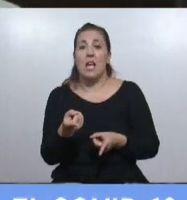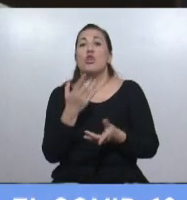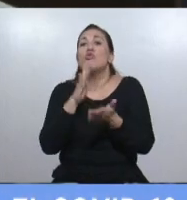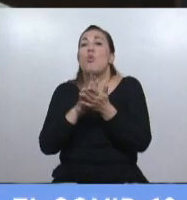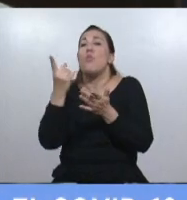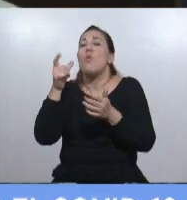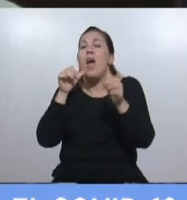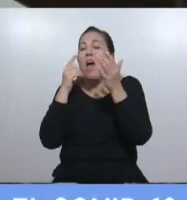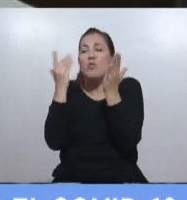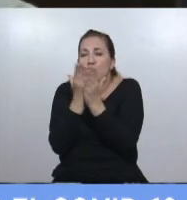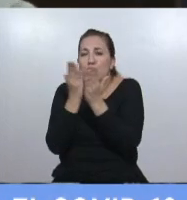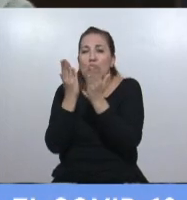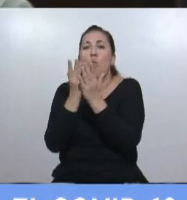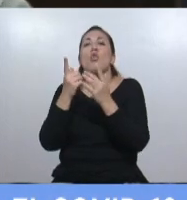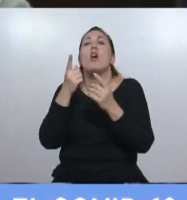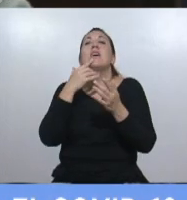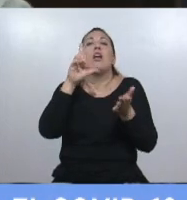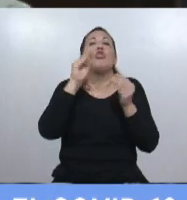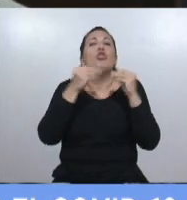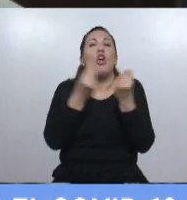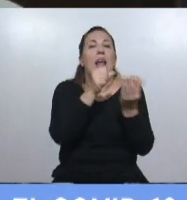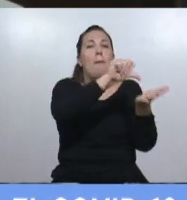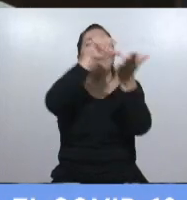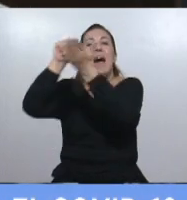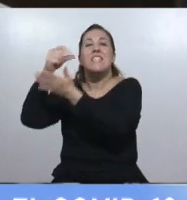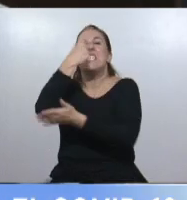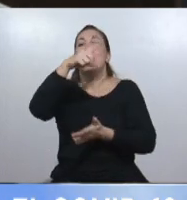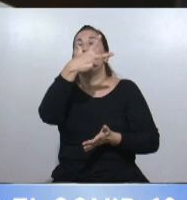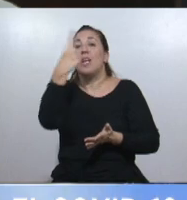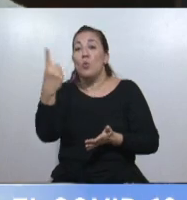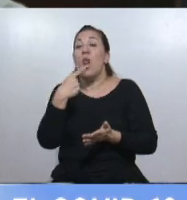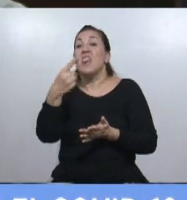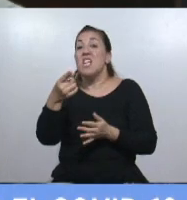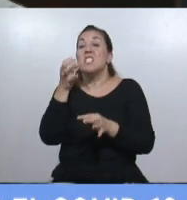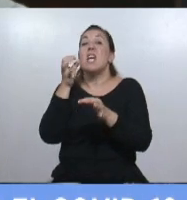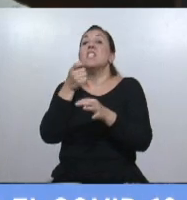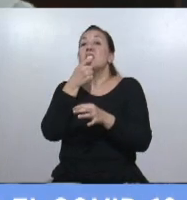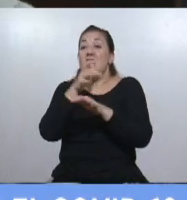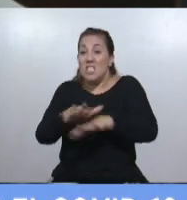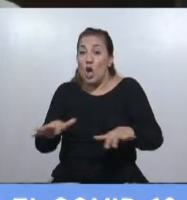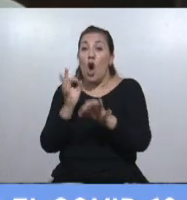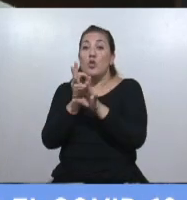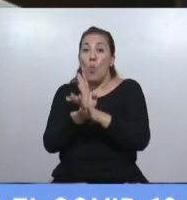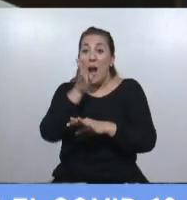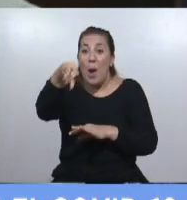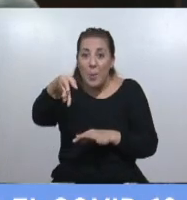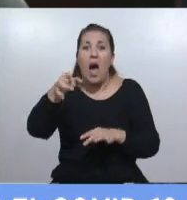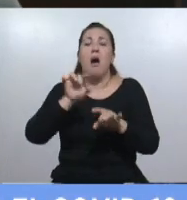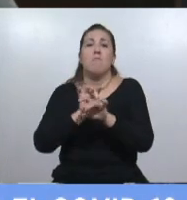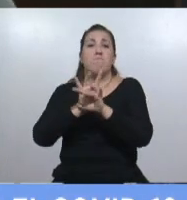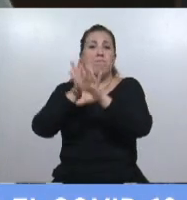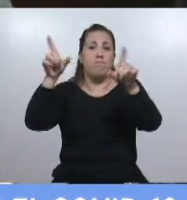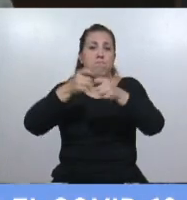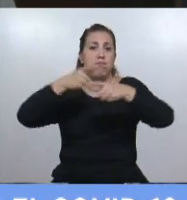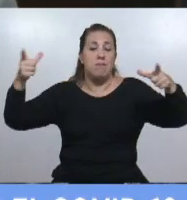un estudio en 131 países que la presencialidad puede llevar a una aceleración de la pandemia y que los cierres de las escuelas son